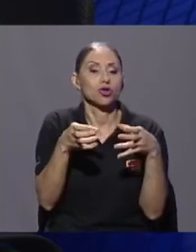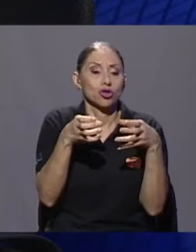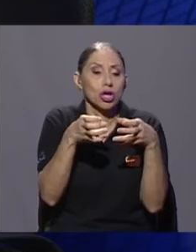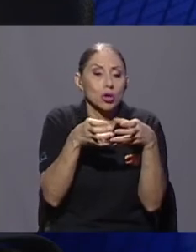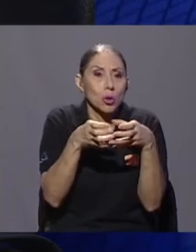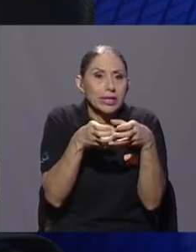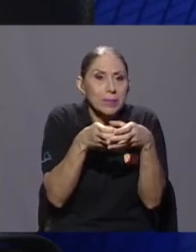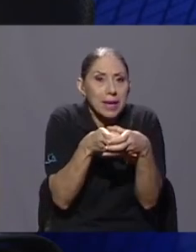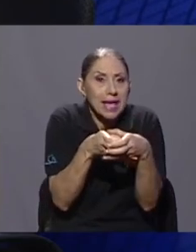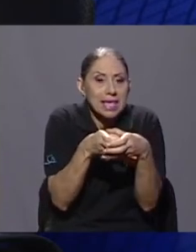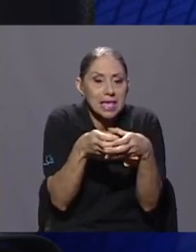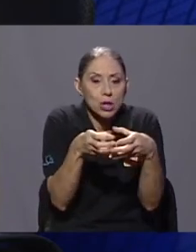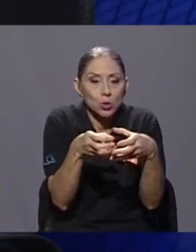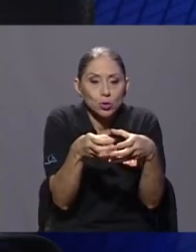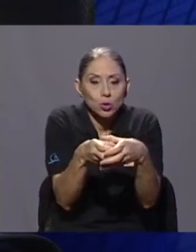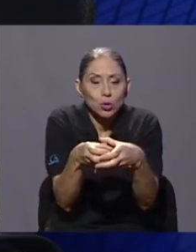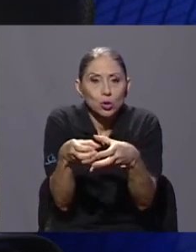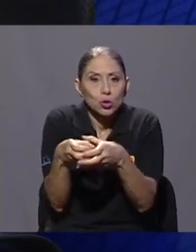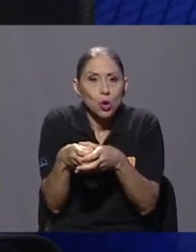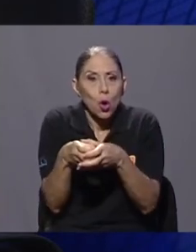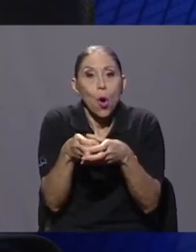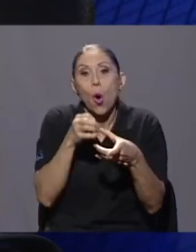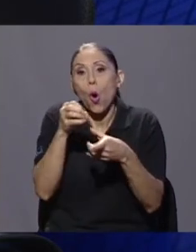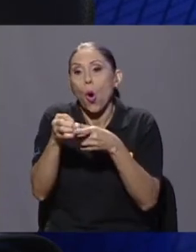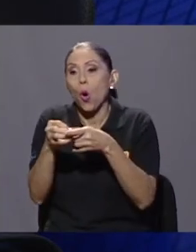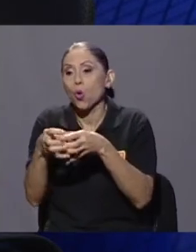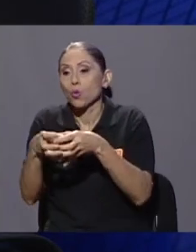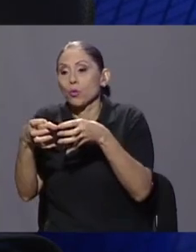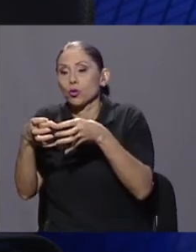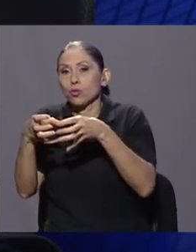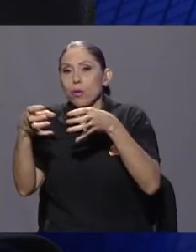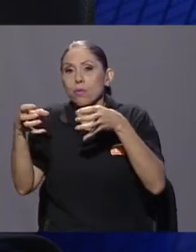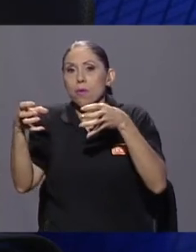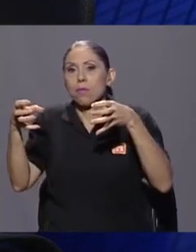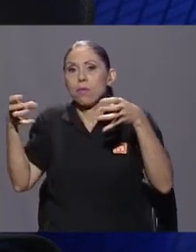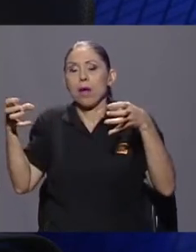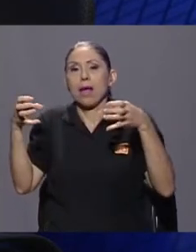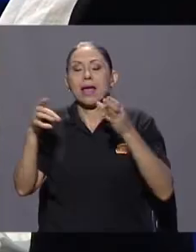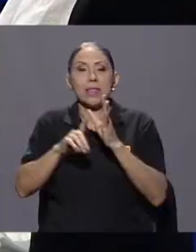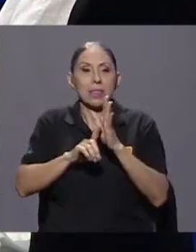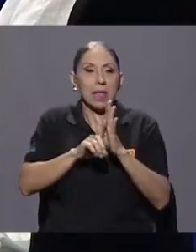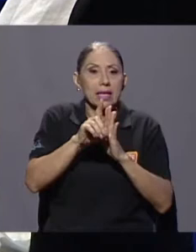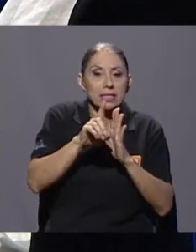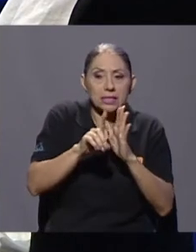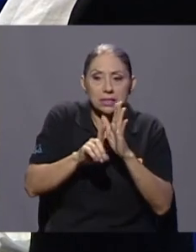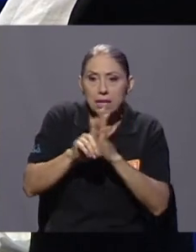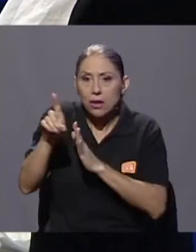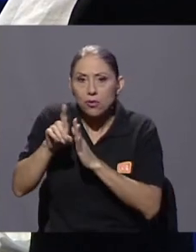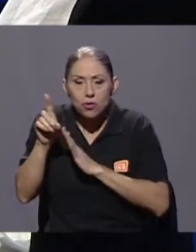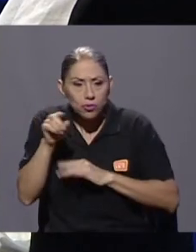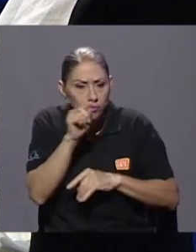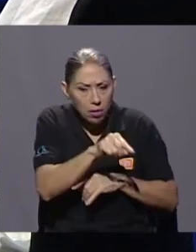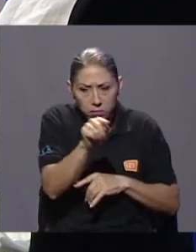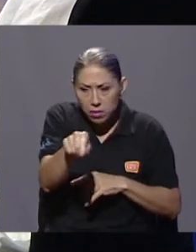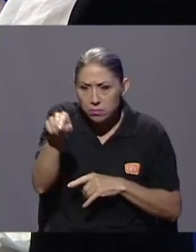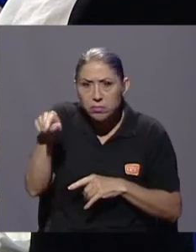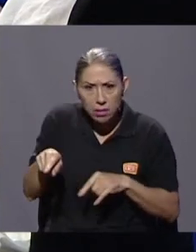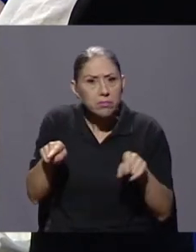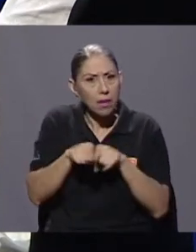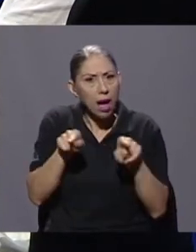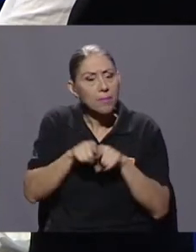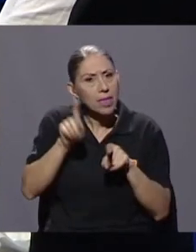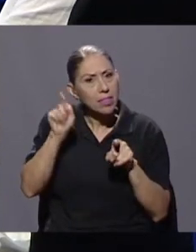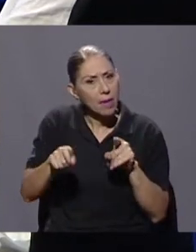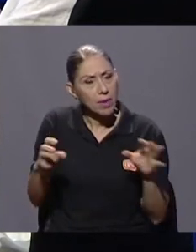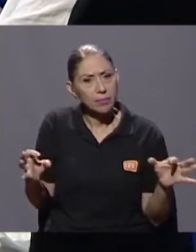sectores muy en crecimiento de desarrollos incipientes, también deberían de